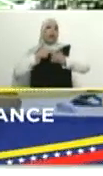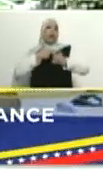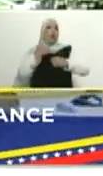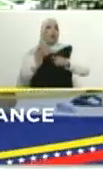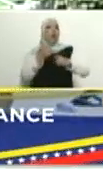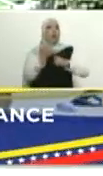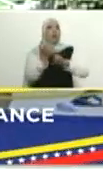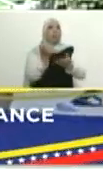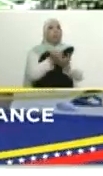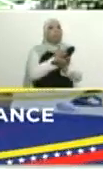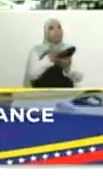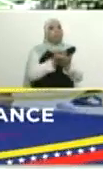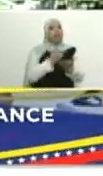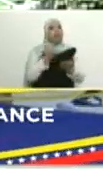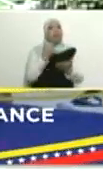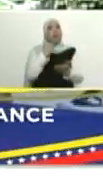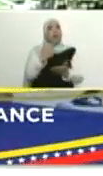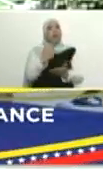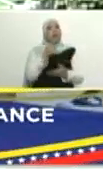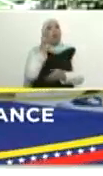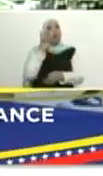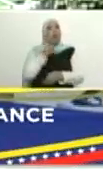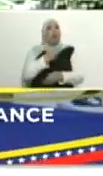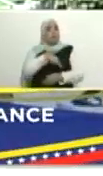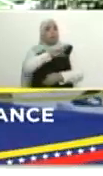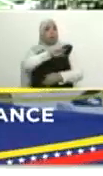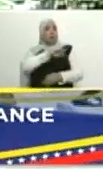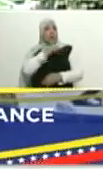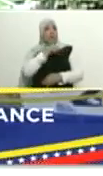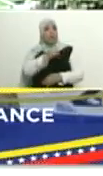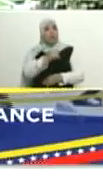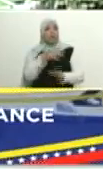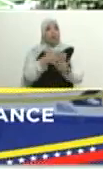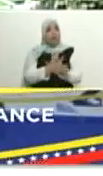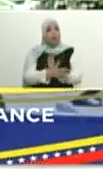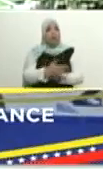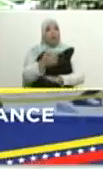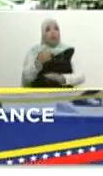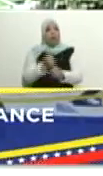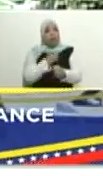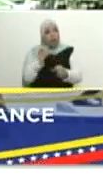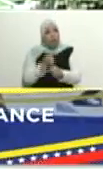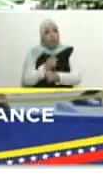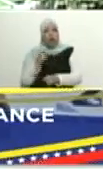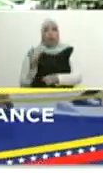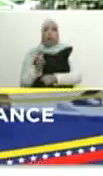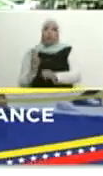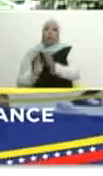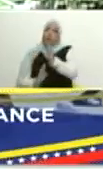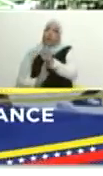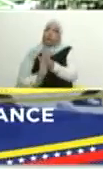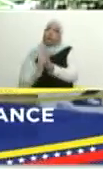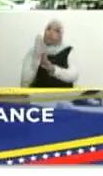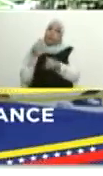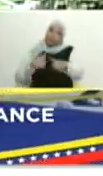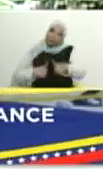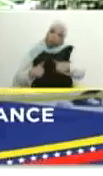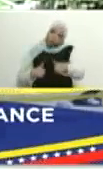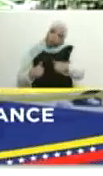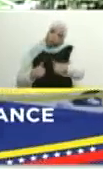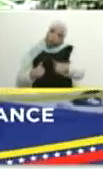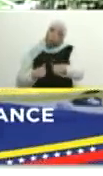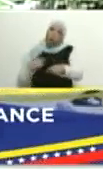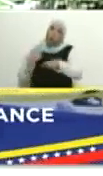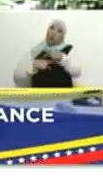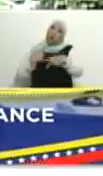de un país que está casado con el trabajo, con el crecimiento, con la siembra, con la